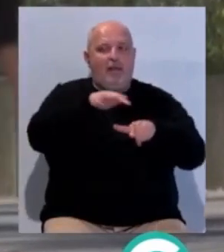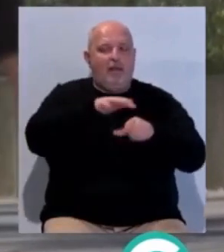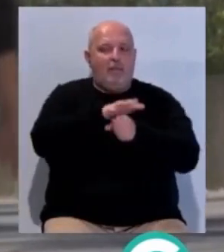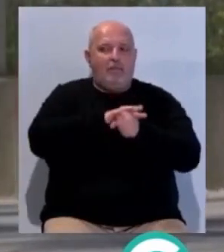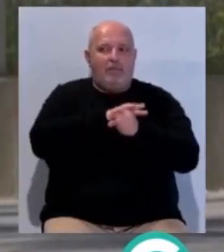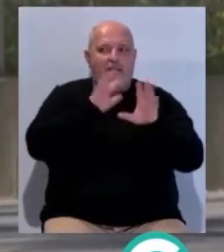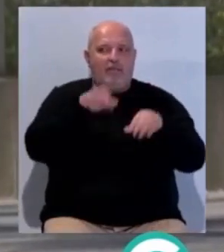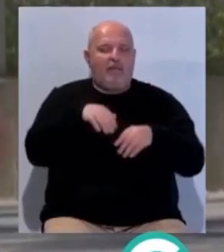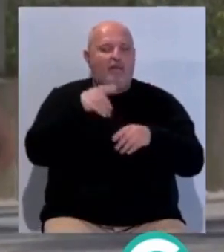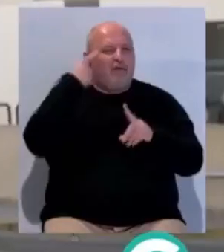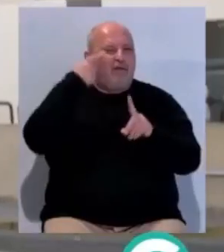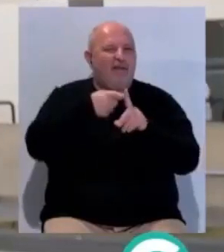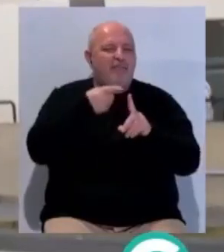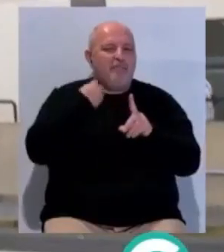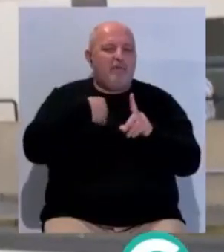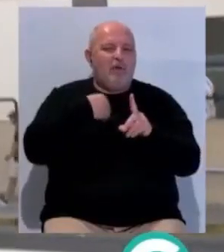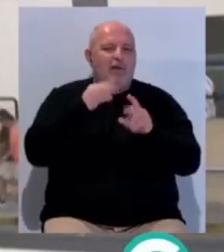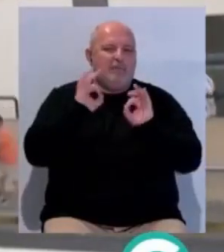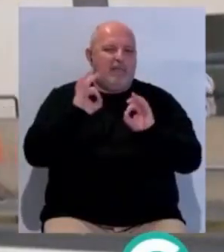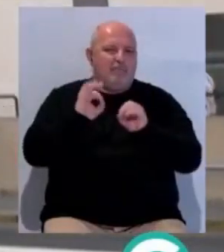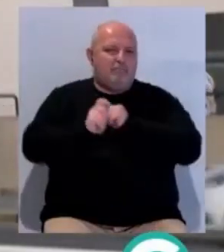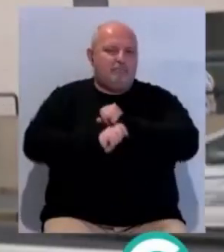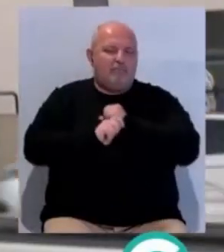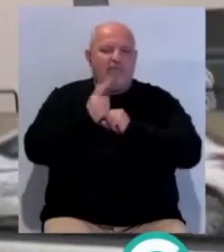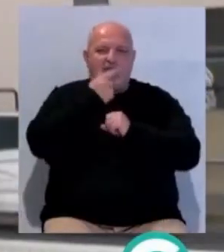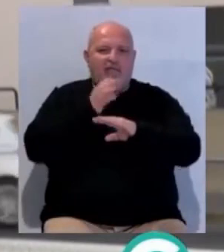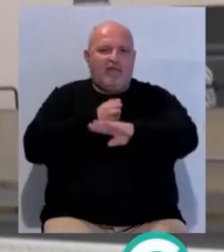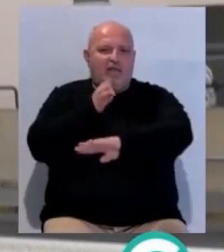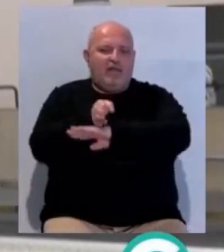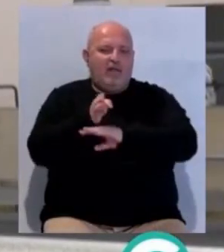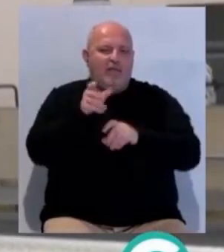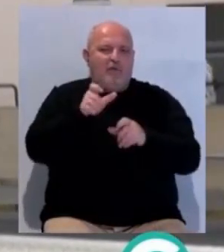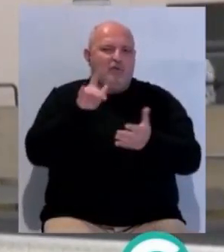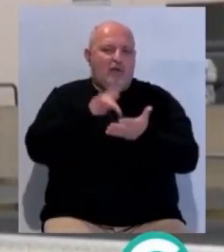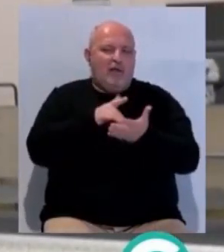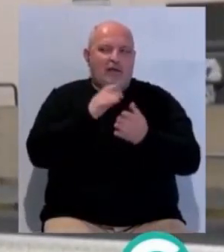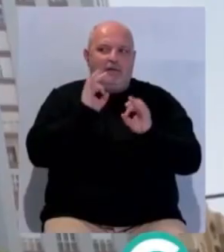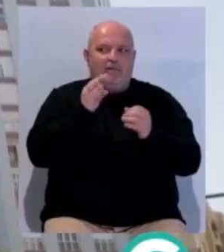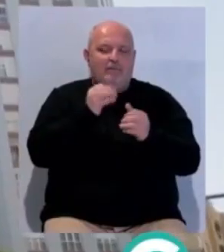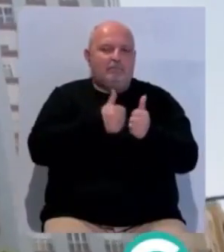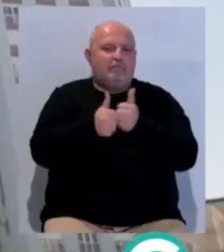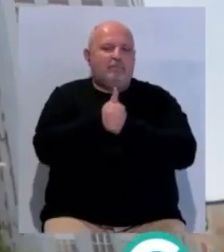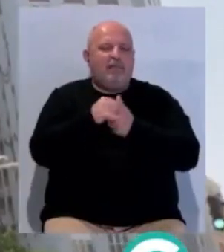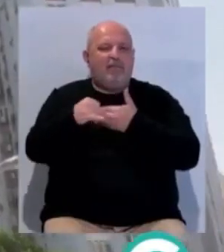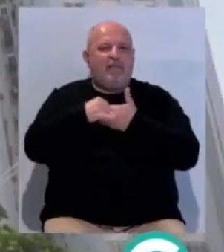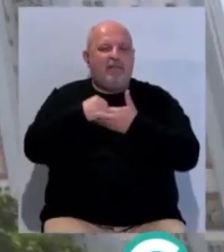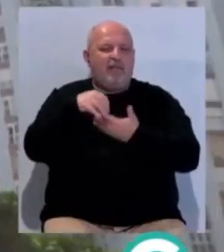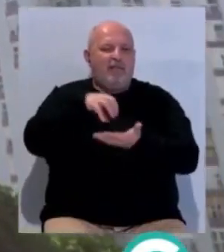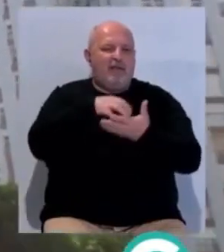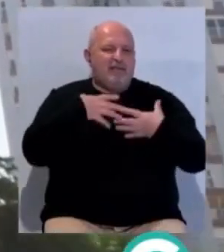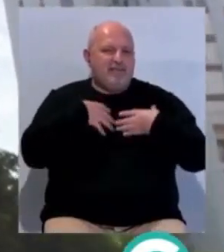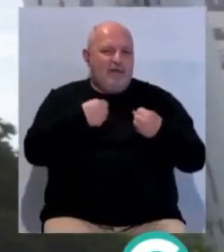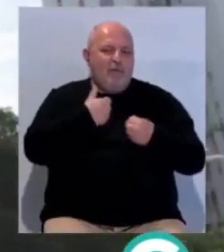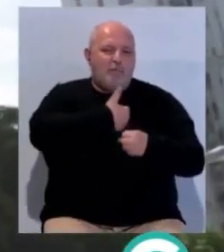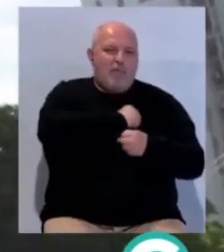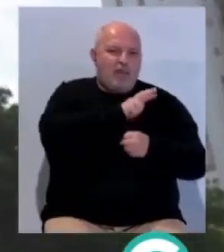a la provincia de Cádiz y estará ubicada en un lugar estratégico de fácil acceso para las víctimas, preferentemente cerca de centros sanitarios,